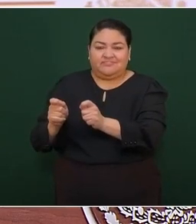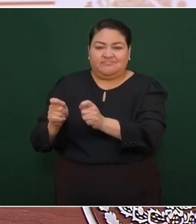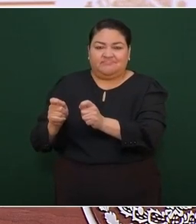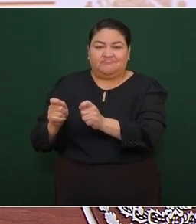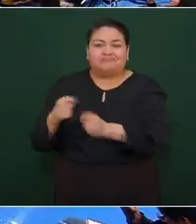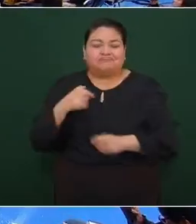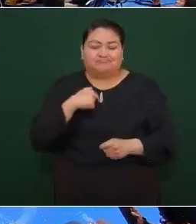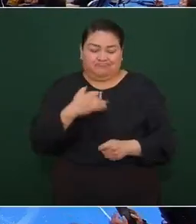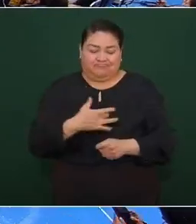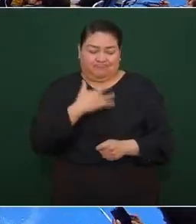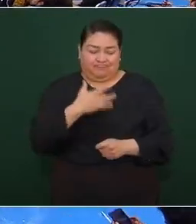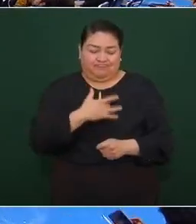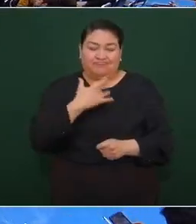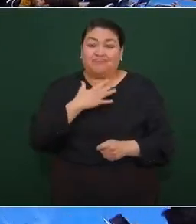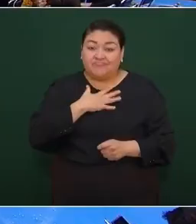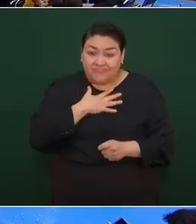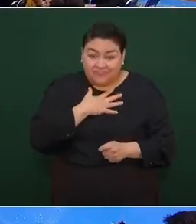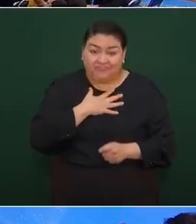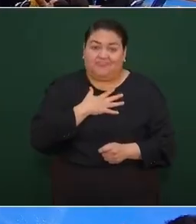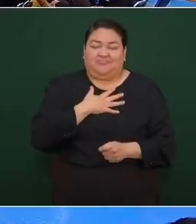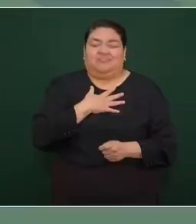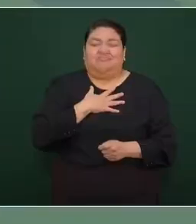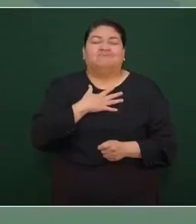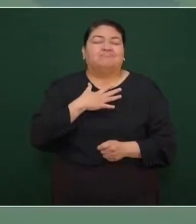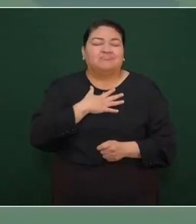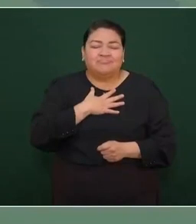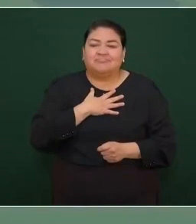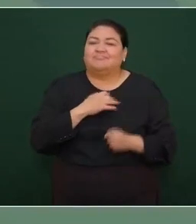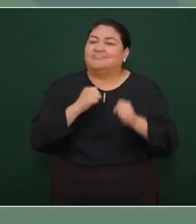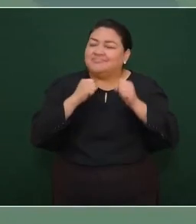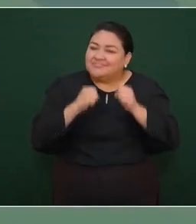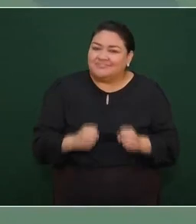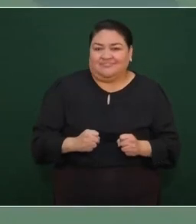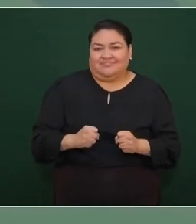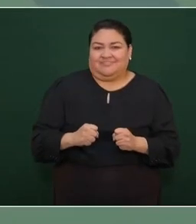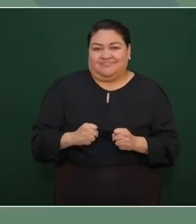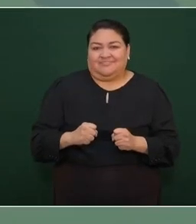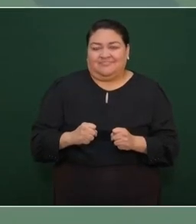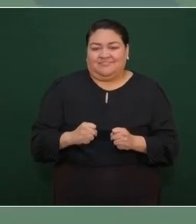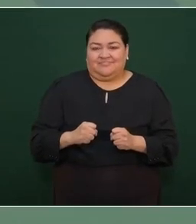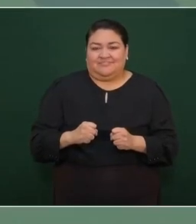estoy absolutamente seguro claro